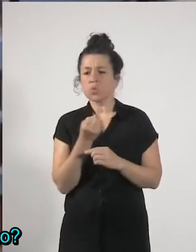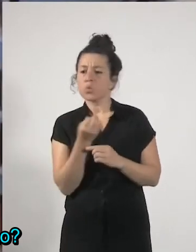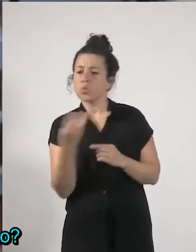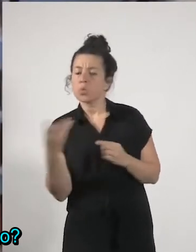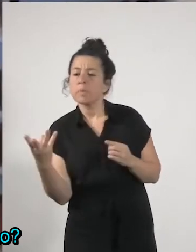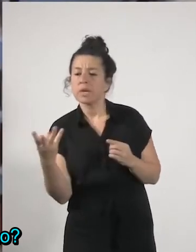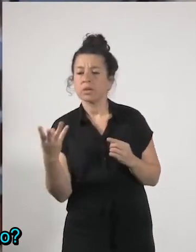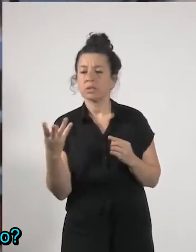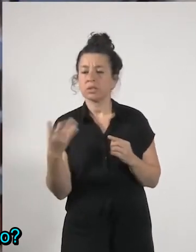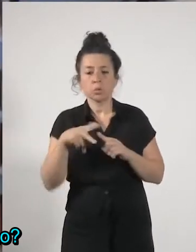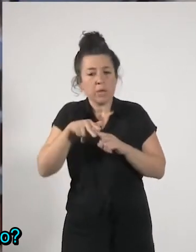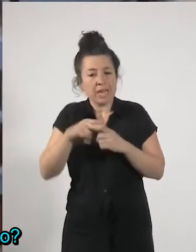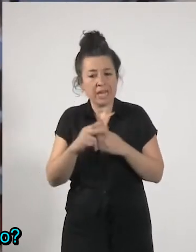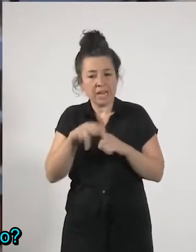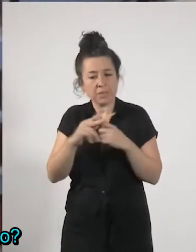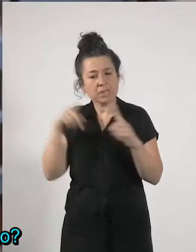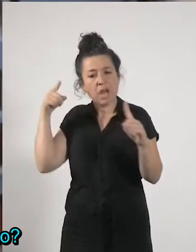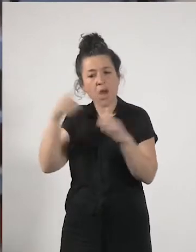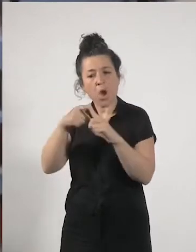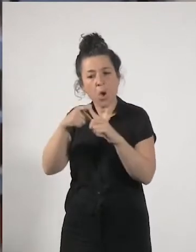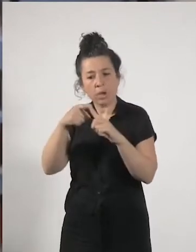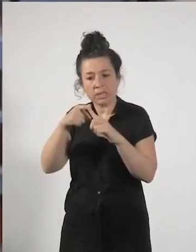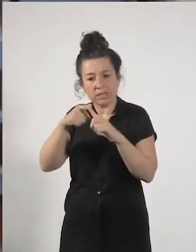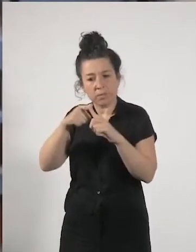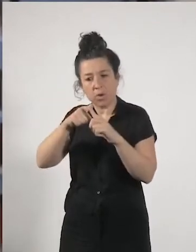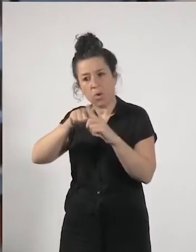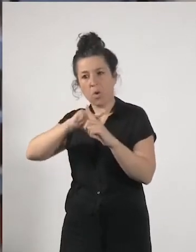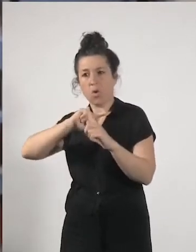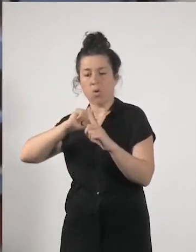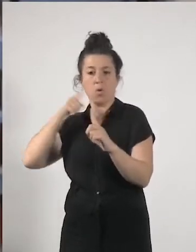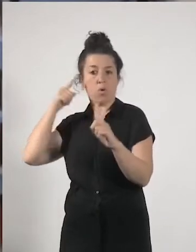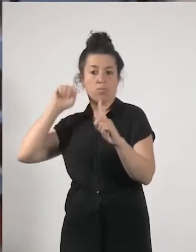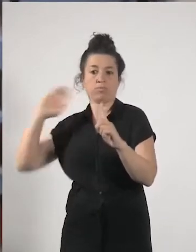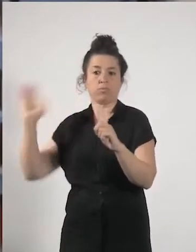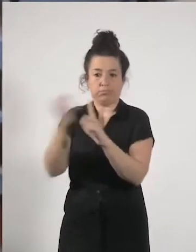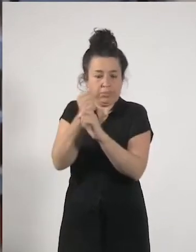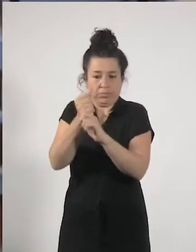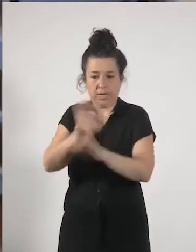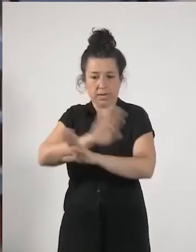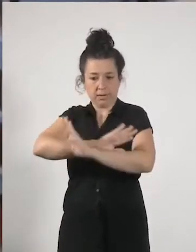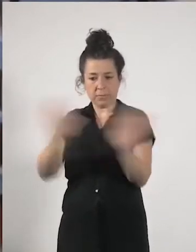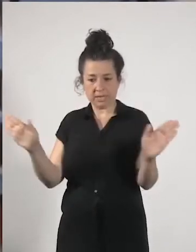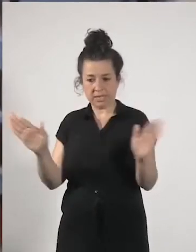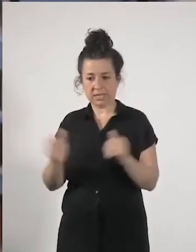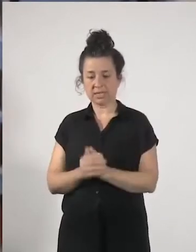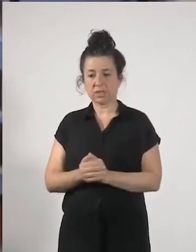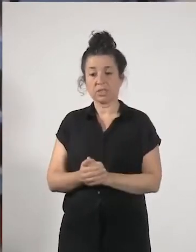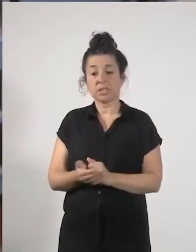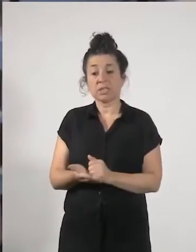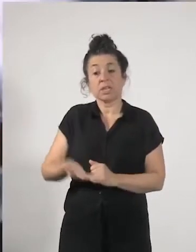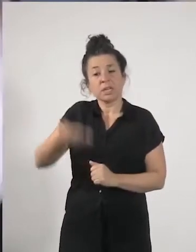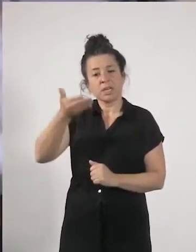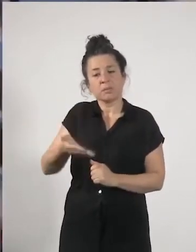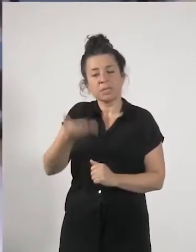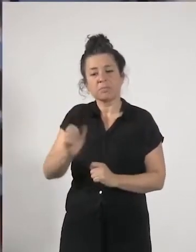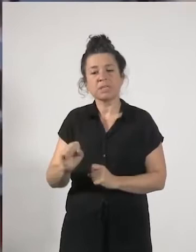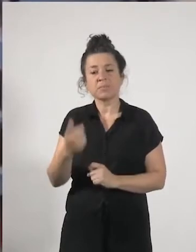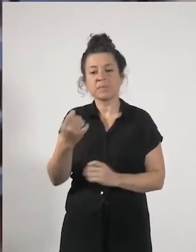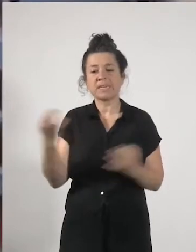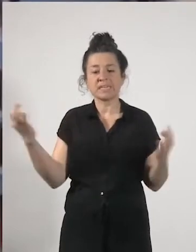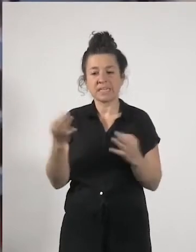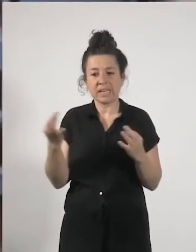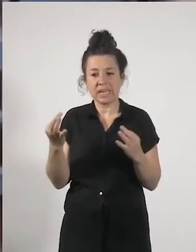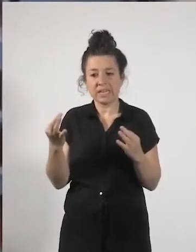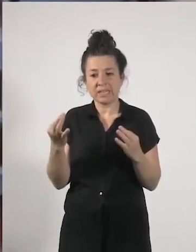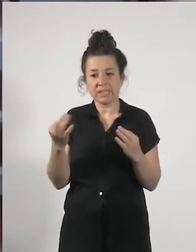una herramienta para el fin, ¿no? Sin más. Y entonces, pues lo importante es garantizar y gracias a sociedades